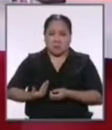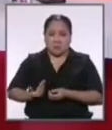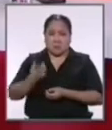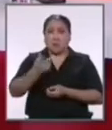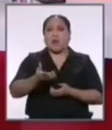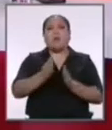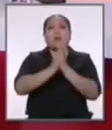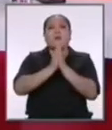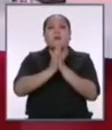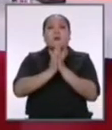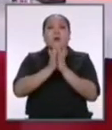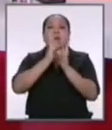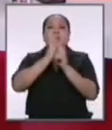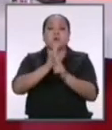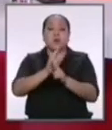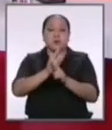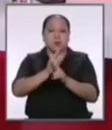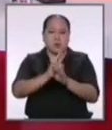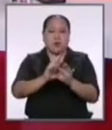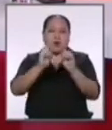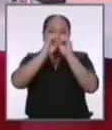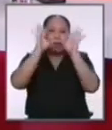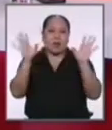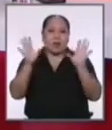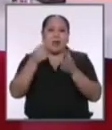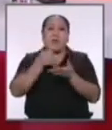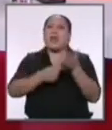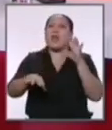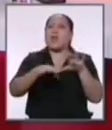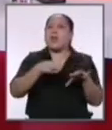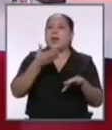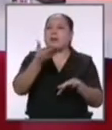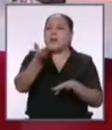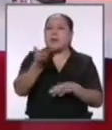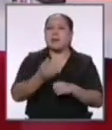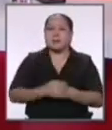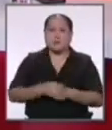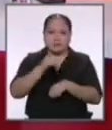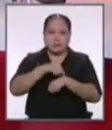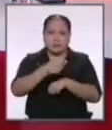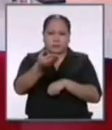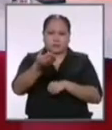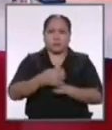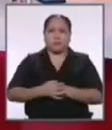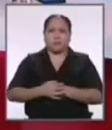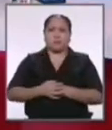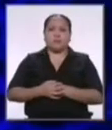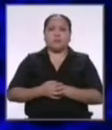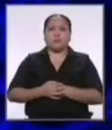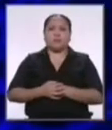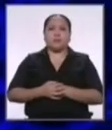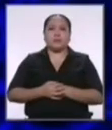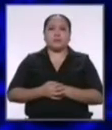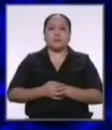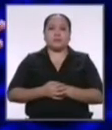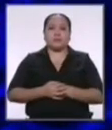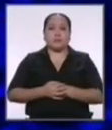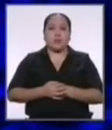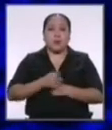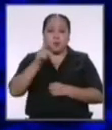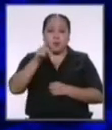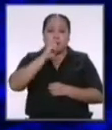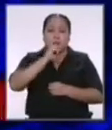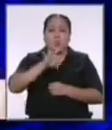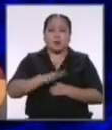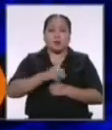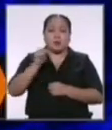en respuesta aterrizada qué cosa es lo que eventualmente haría tiempo tenemos como usted